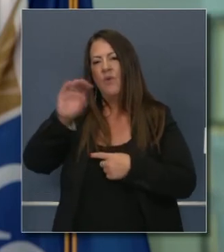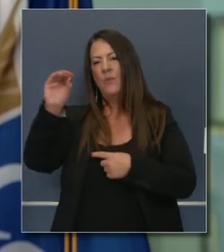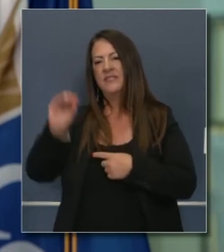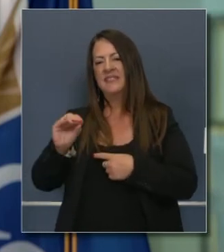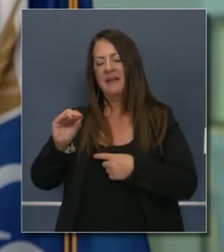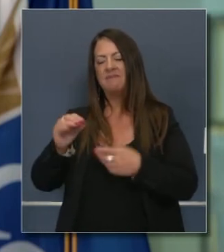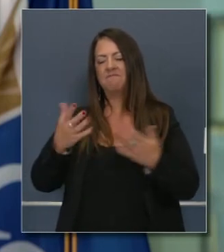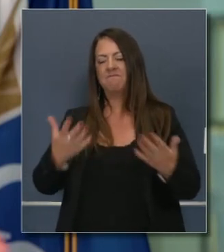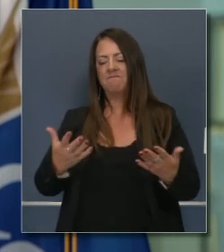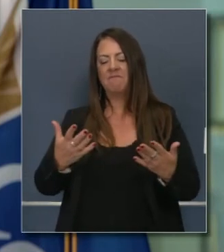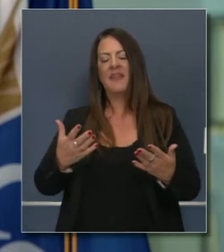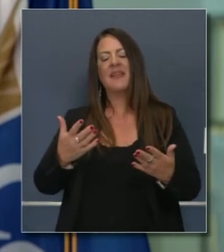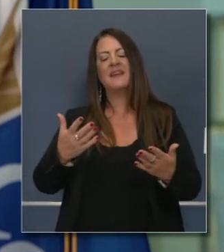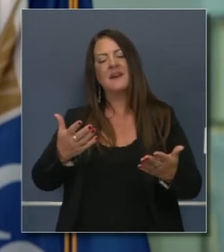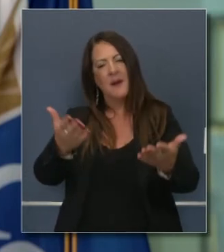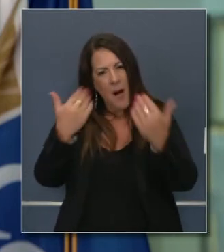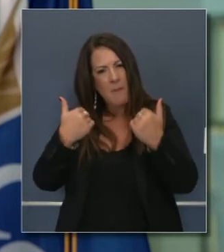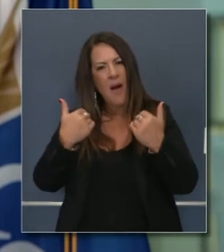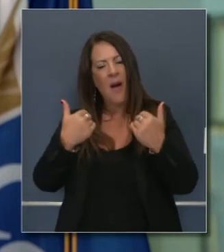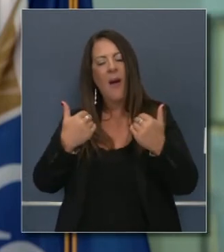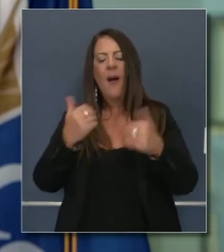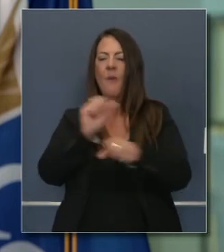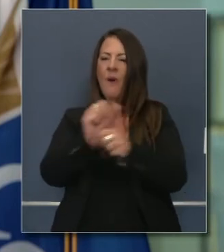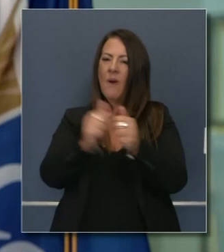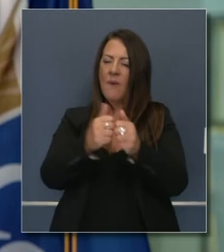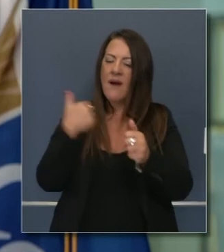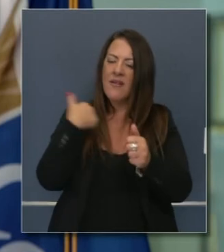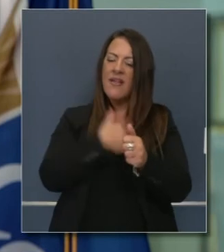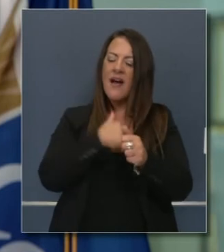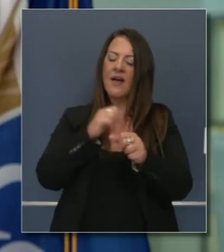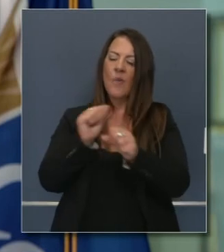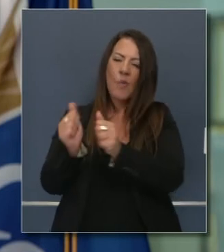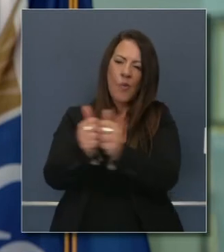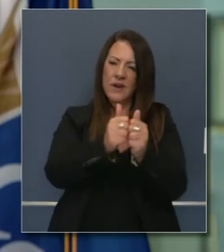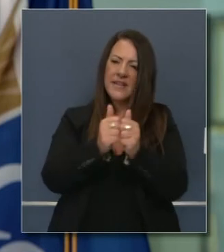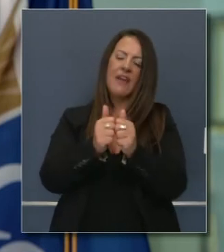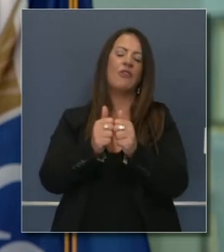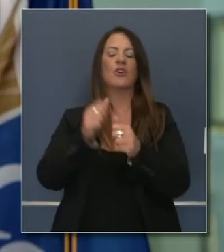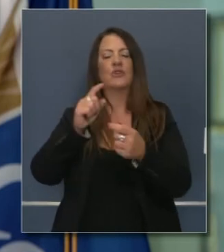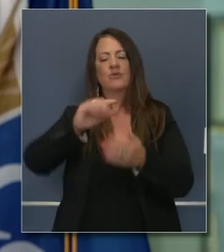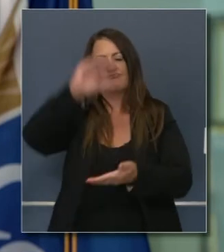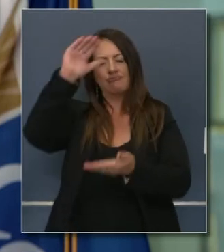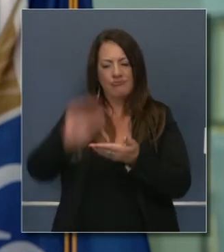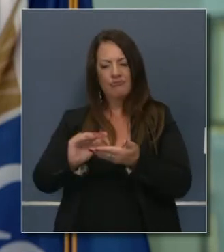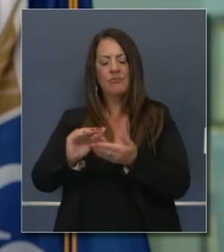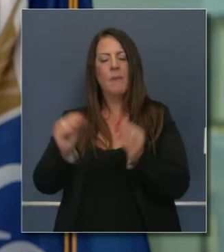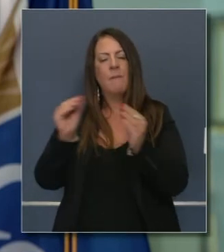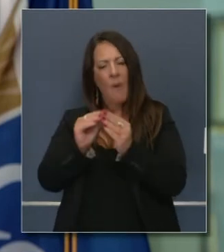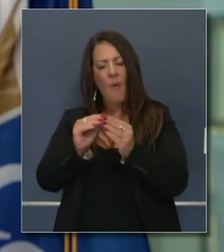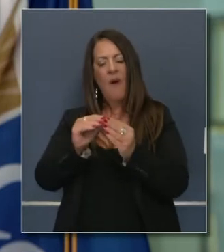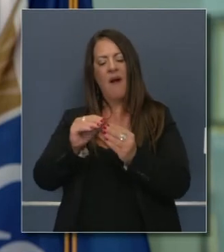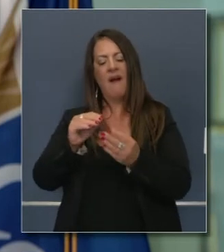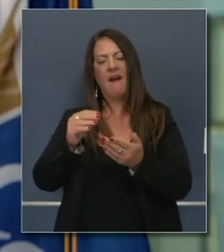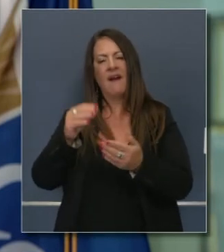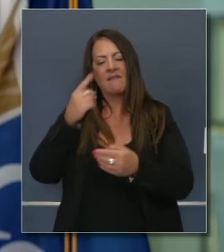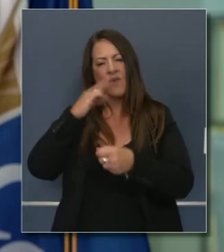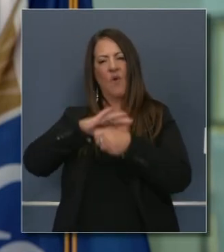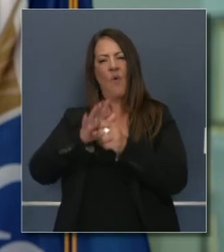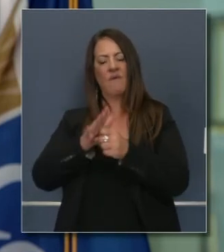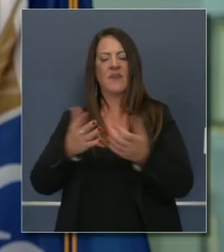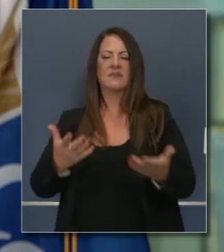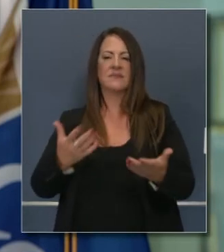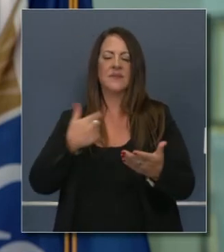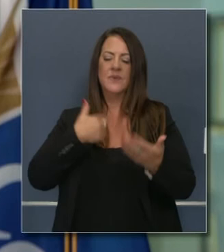decir que esta tasa de positivos de 4.1% es muy positiva sigamos bajando bajando esa tasa de positivos